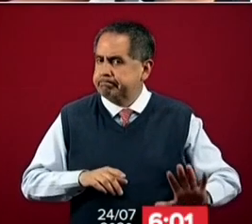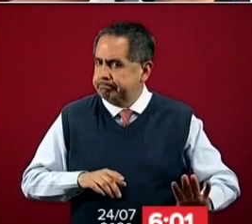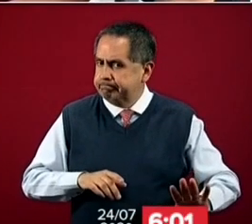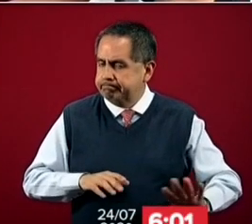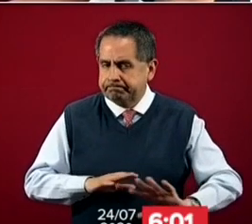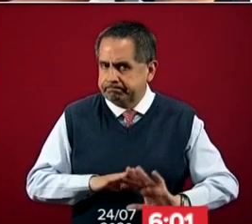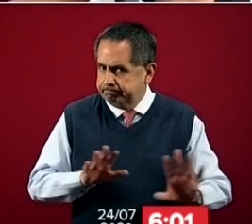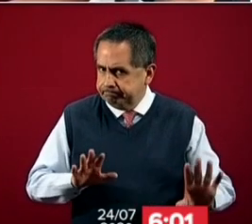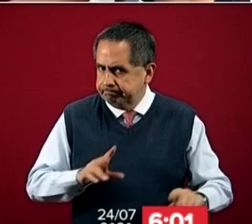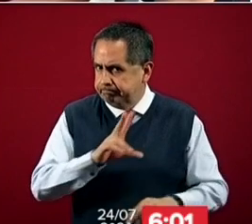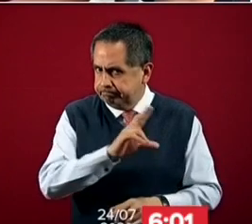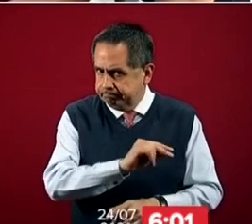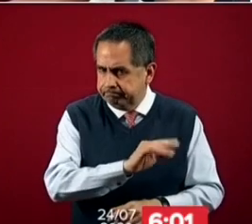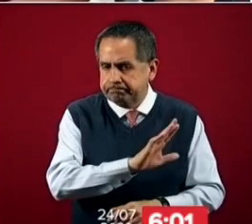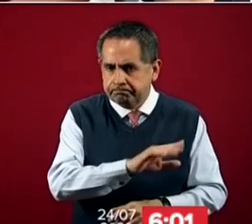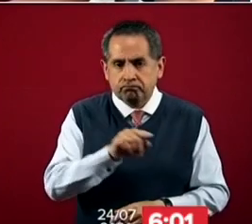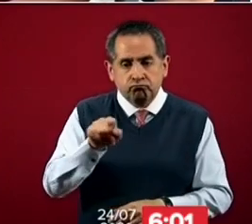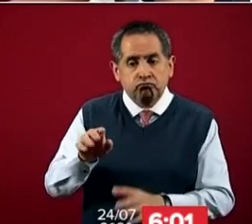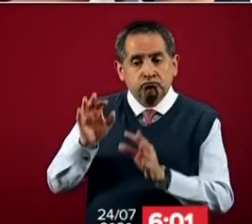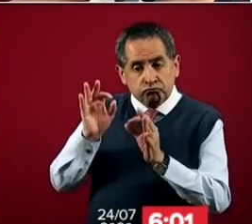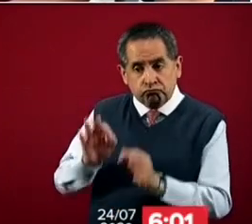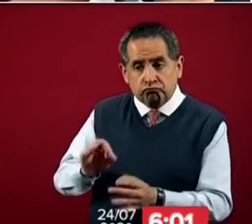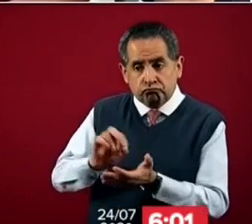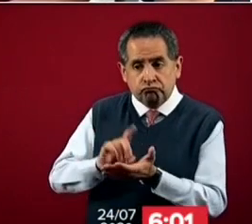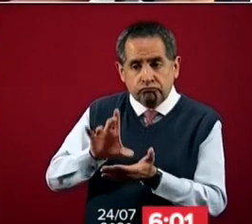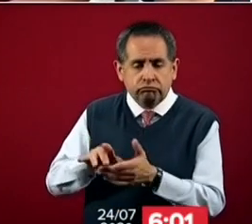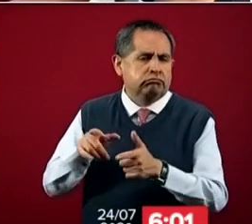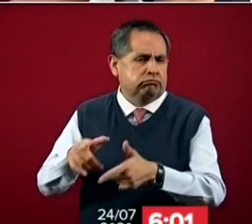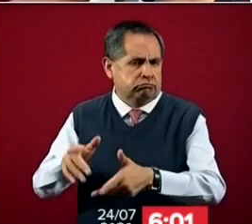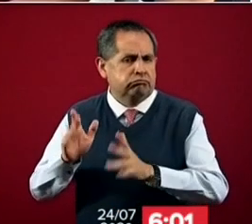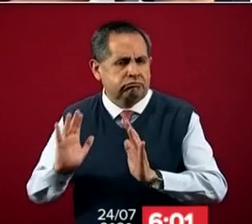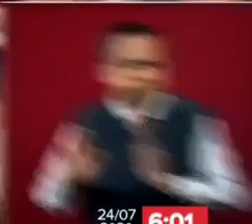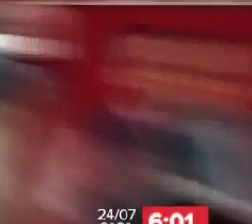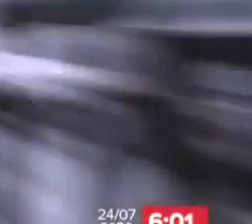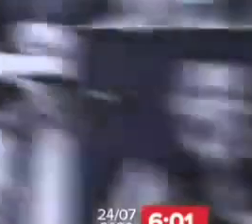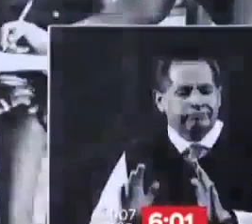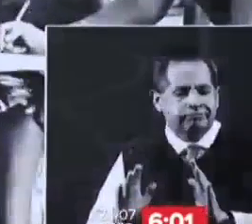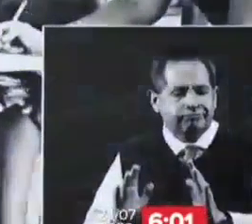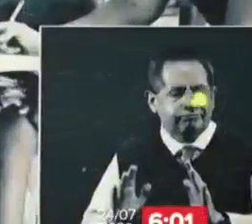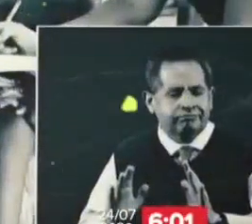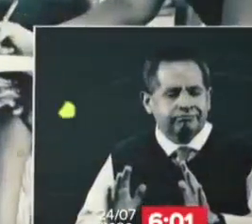punto neurálgico de algunos problemas que hemos tenido en la pensión.